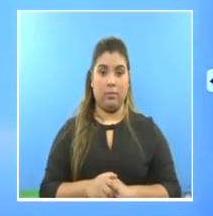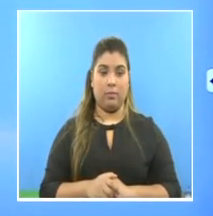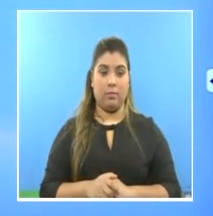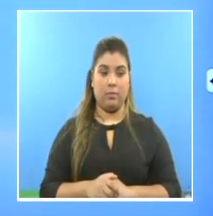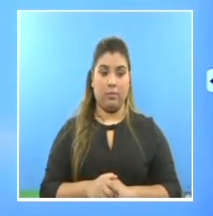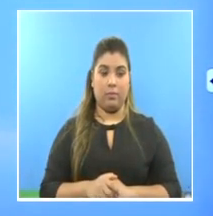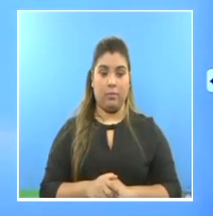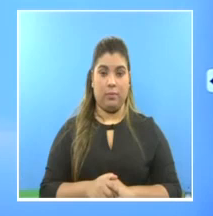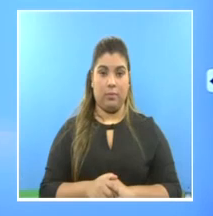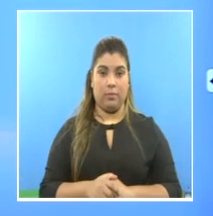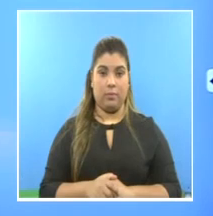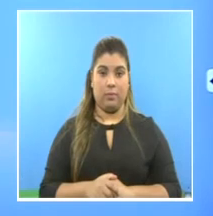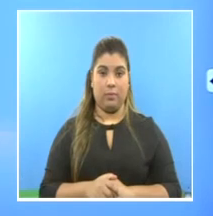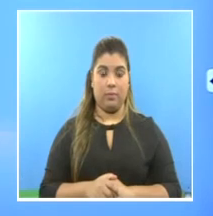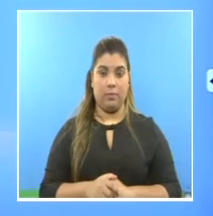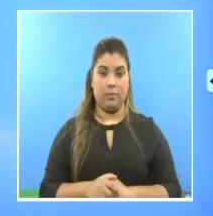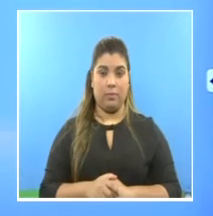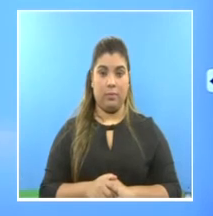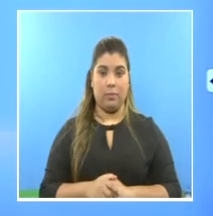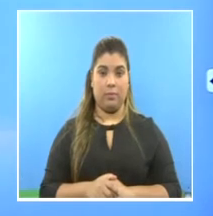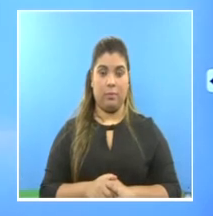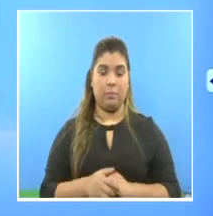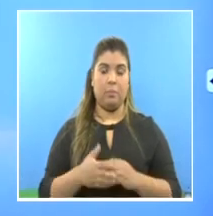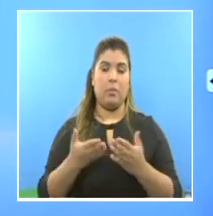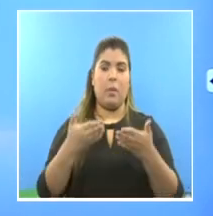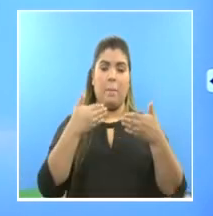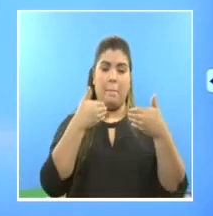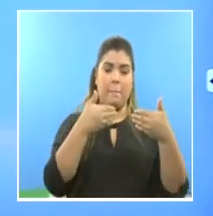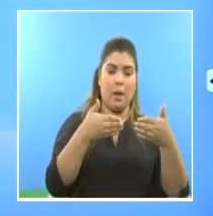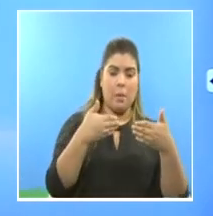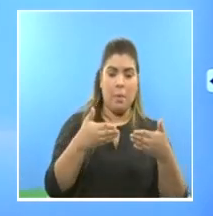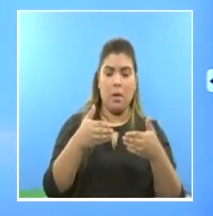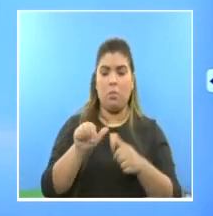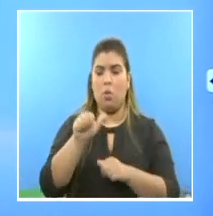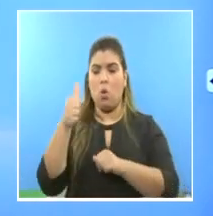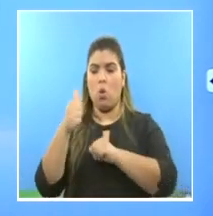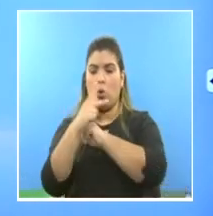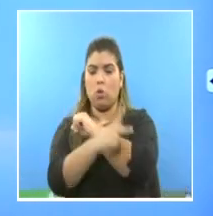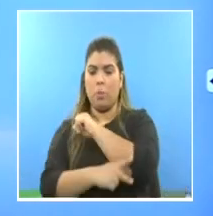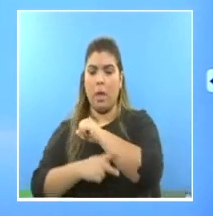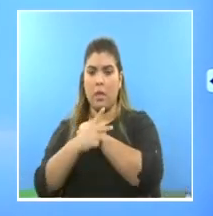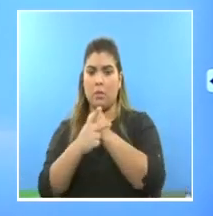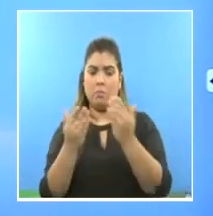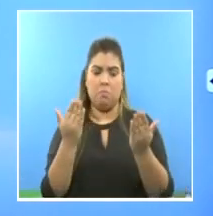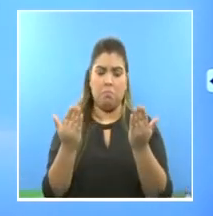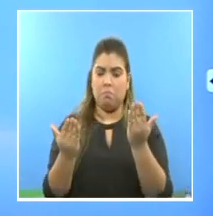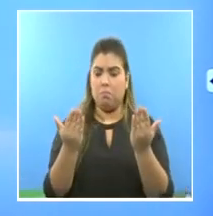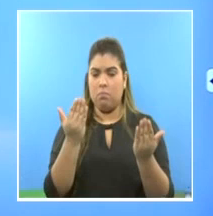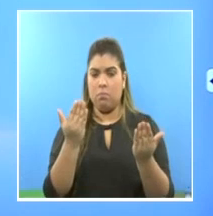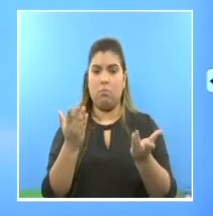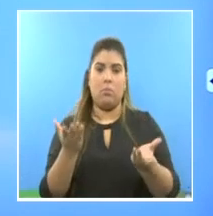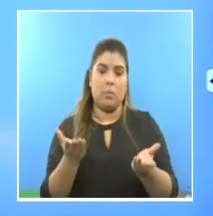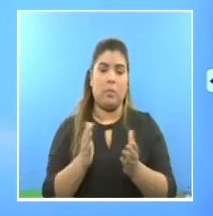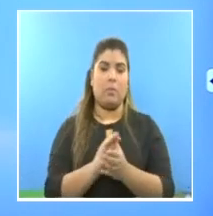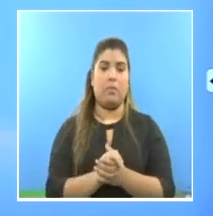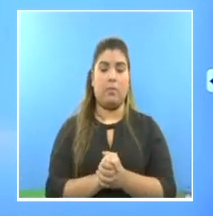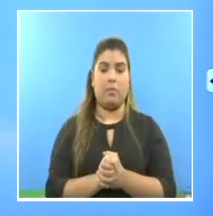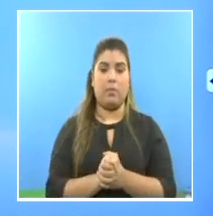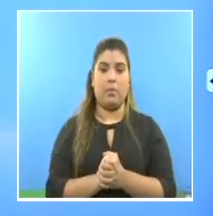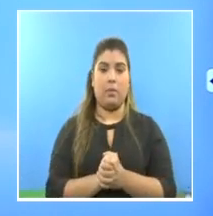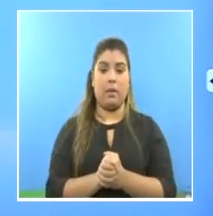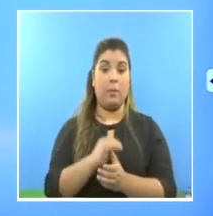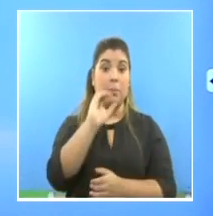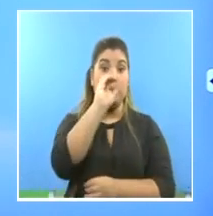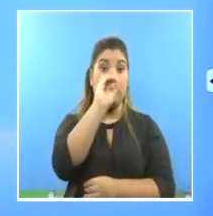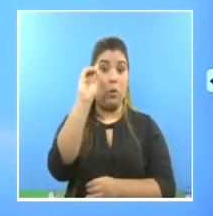Siguiendo la comparación a nivel global y Panamá, podemos ver que el